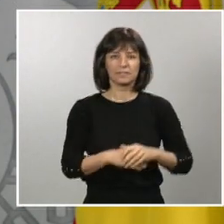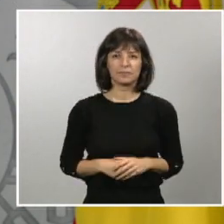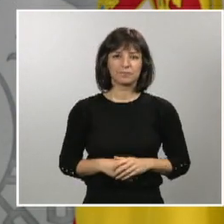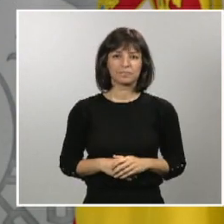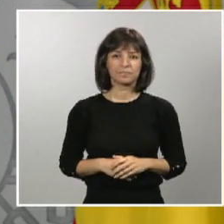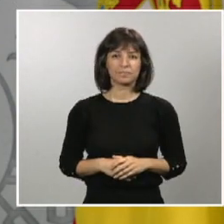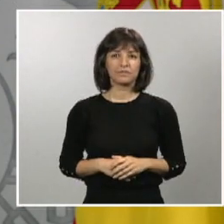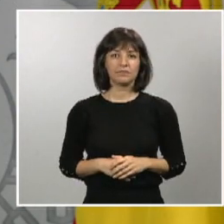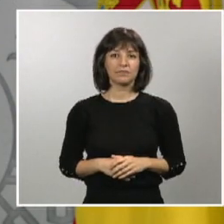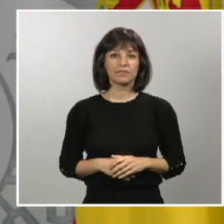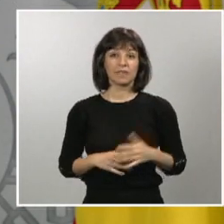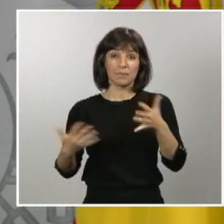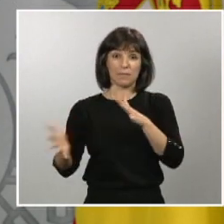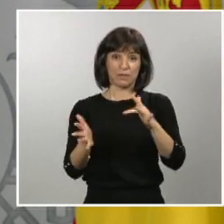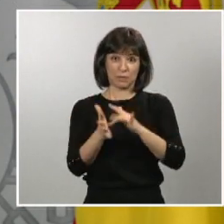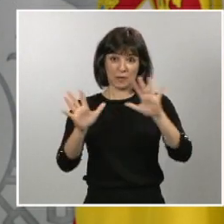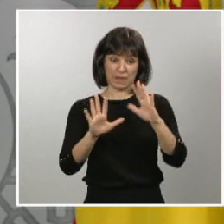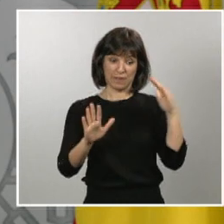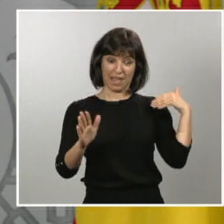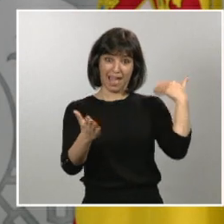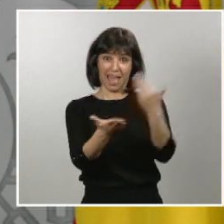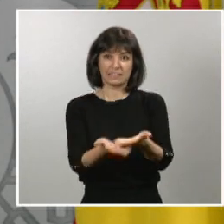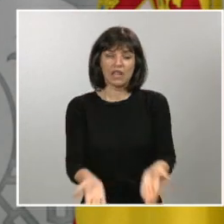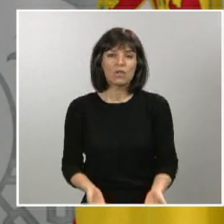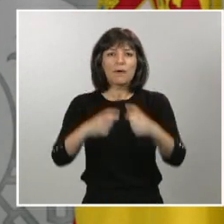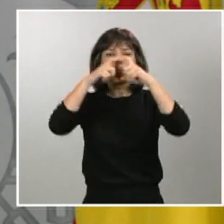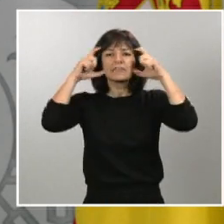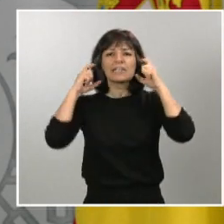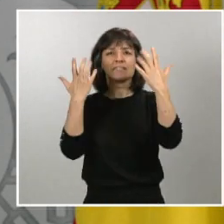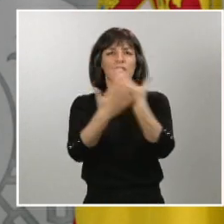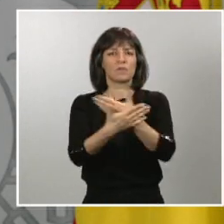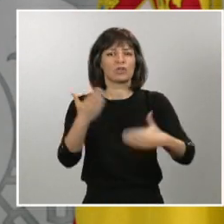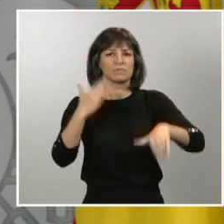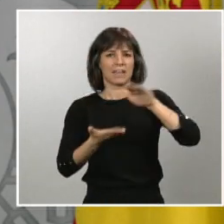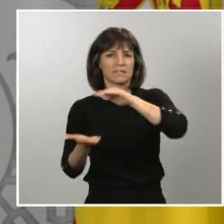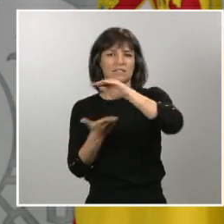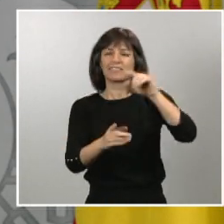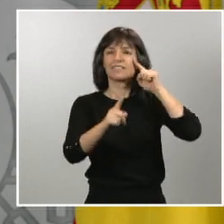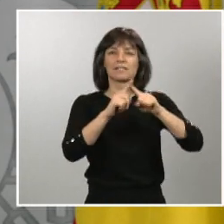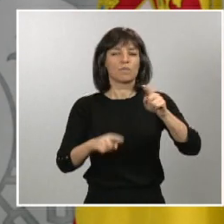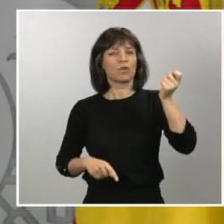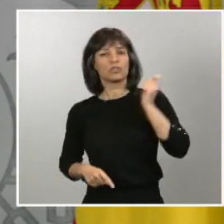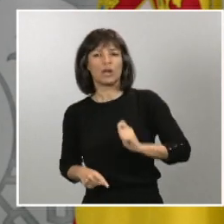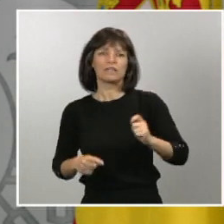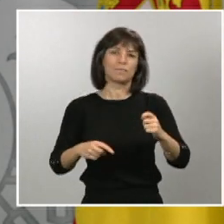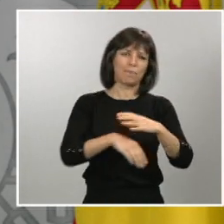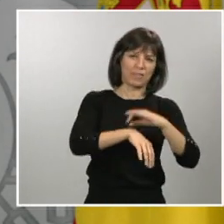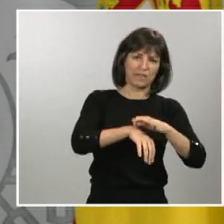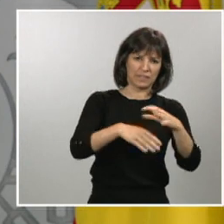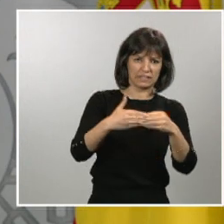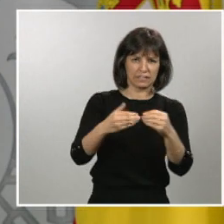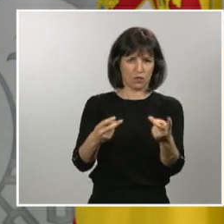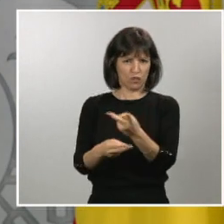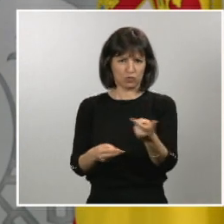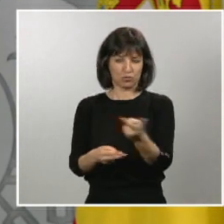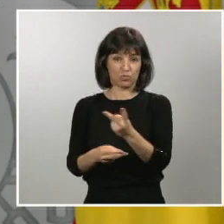hoy se han repartido más de 10 millones de mascarillas para pacientes y profesionales sanitarios. Y a lo largo de la semana, en